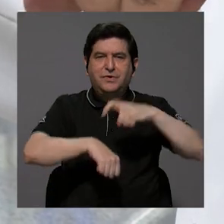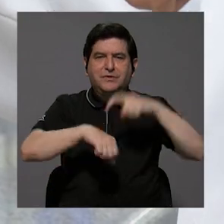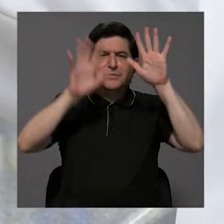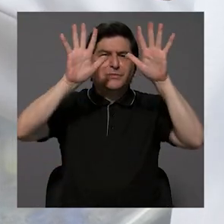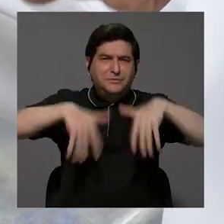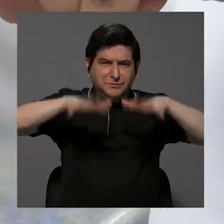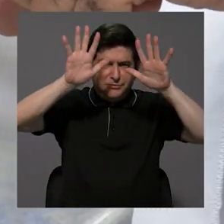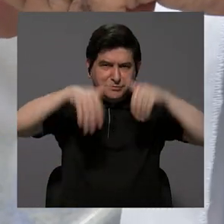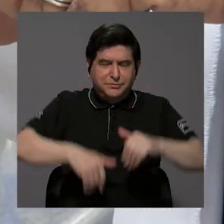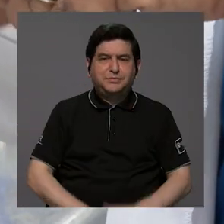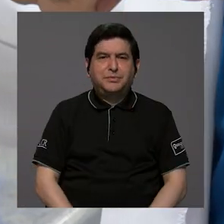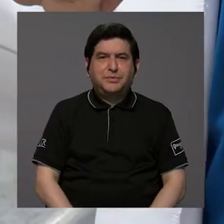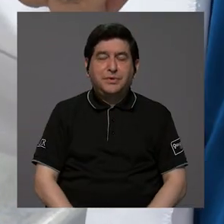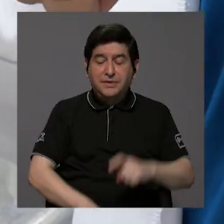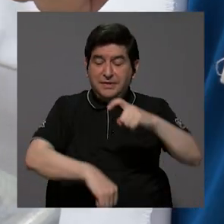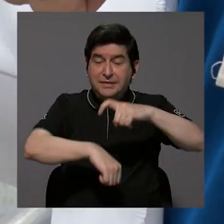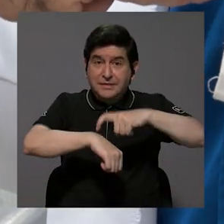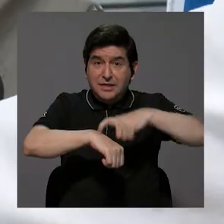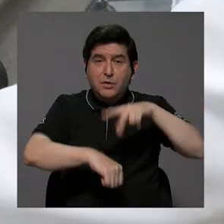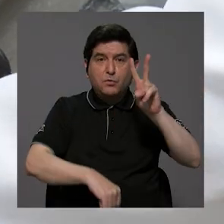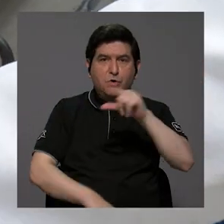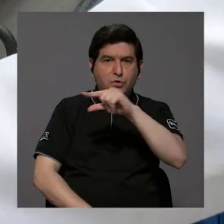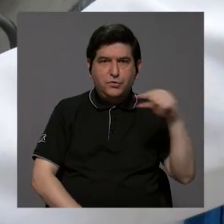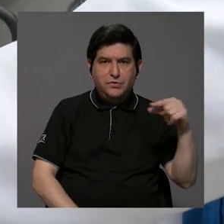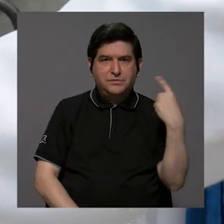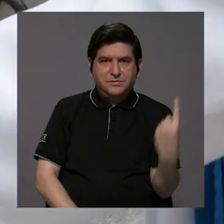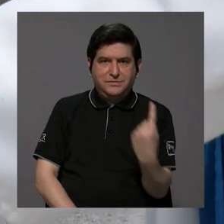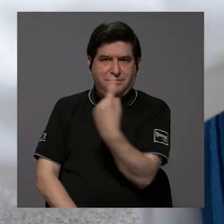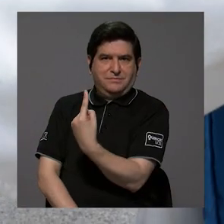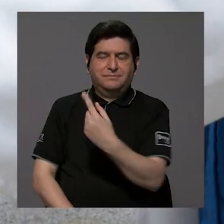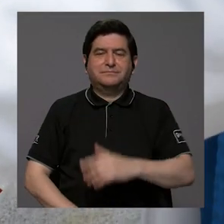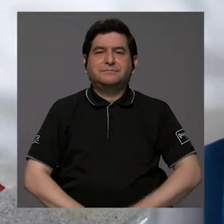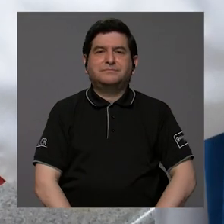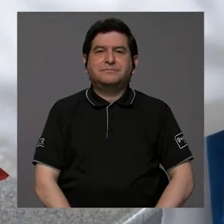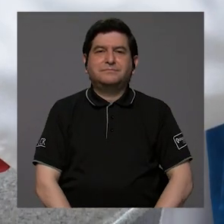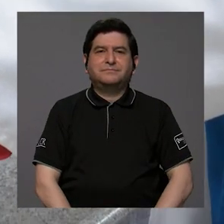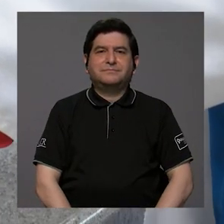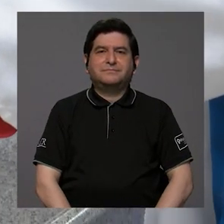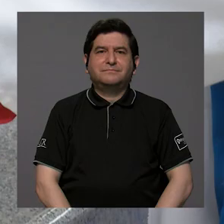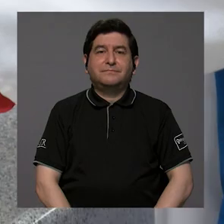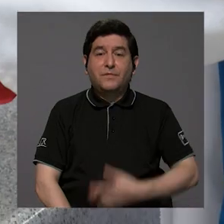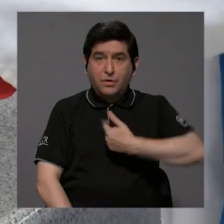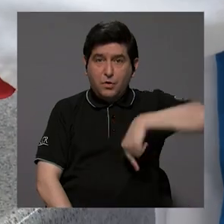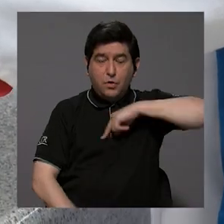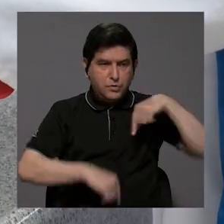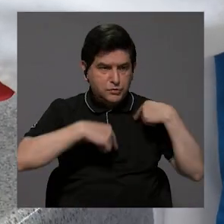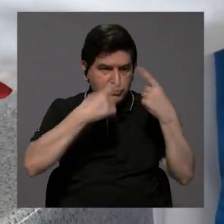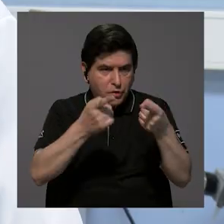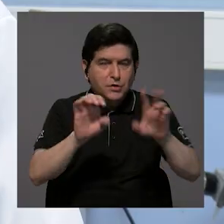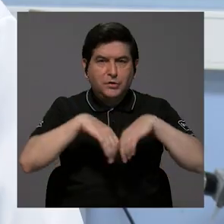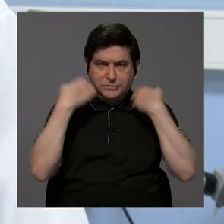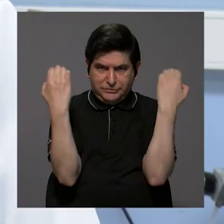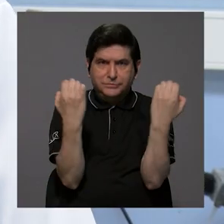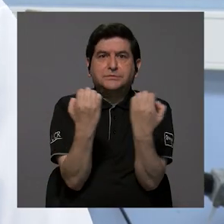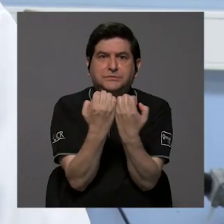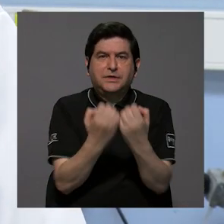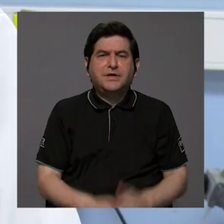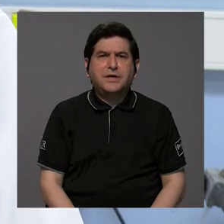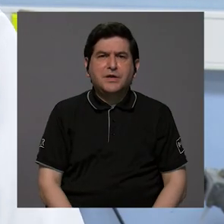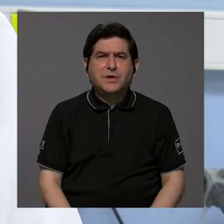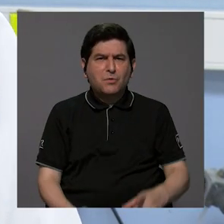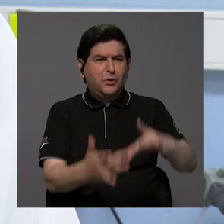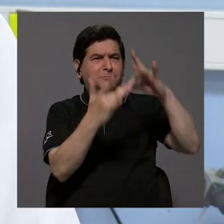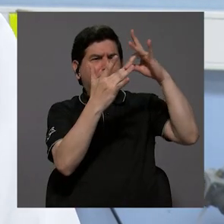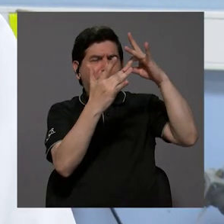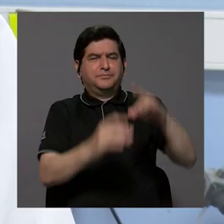lluviosa, con una duración de dos semanas para cada proceso. Nosotros nos desplazamos con equipo sofisticado,